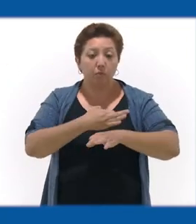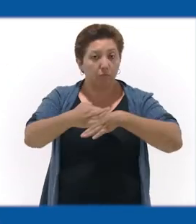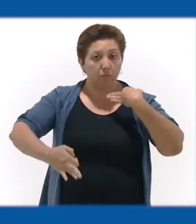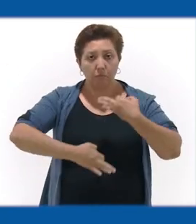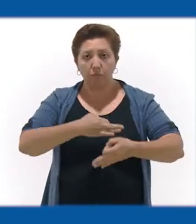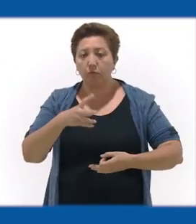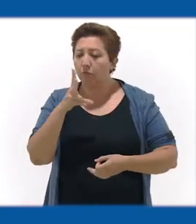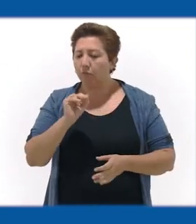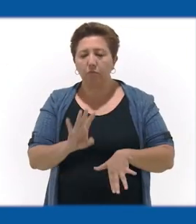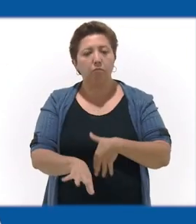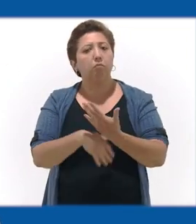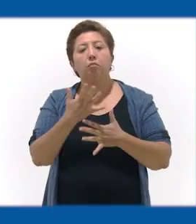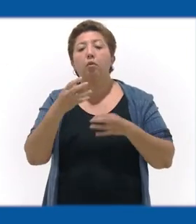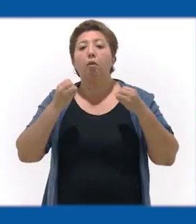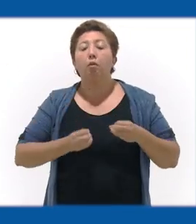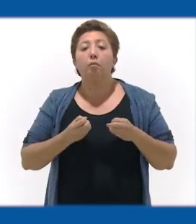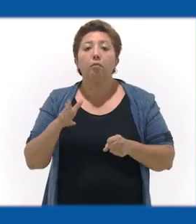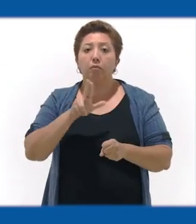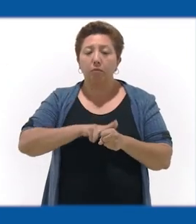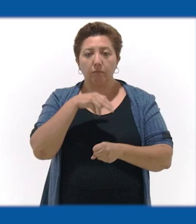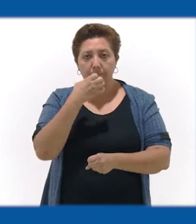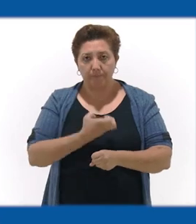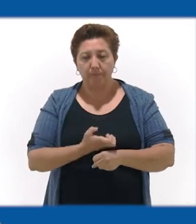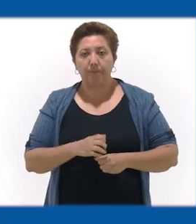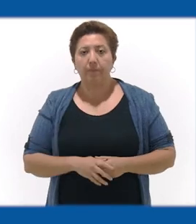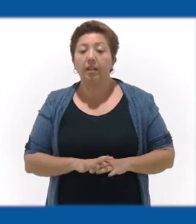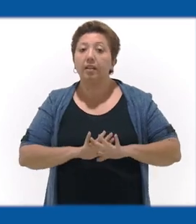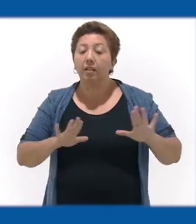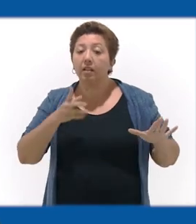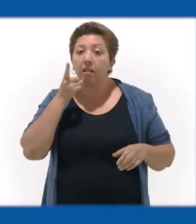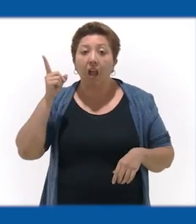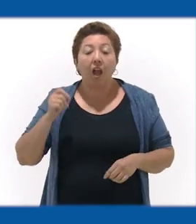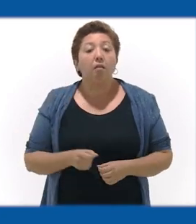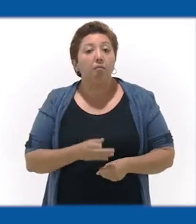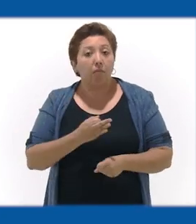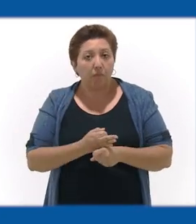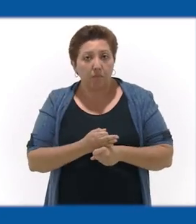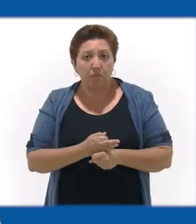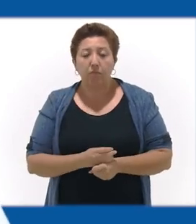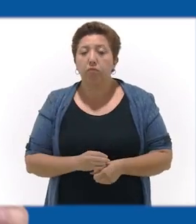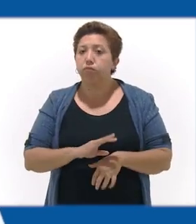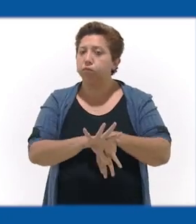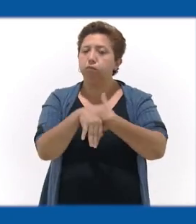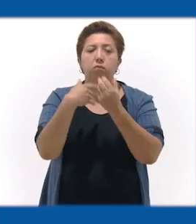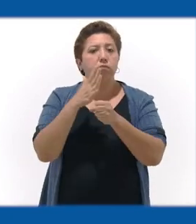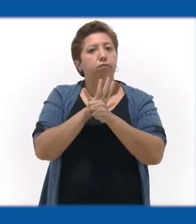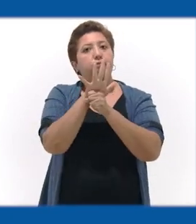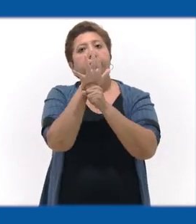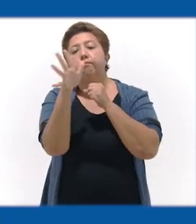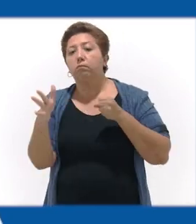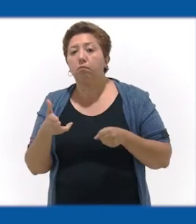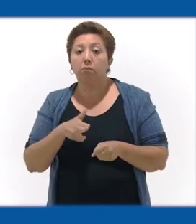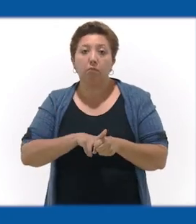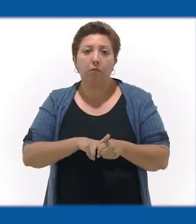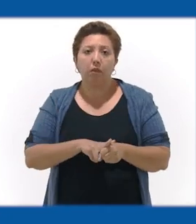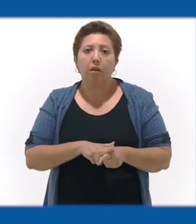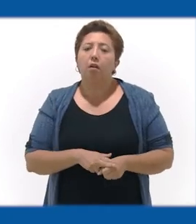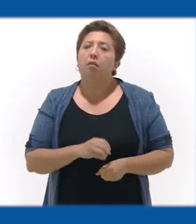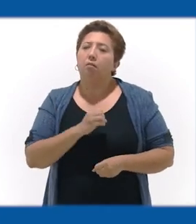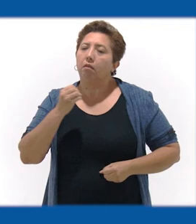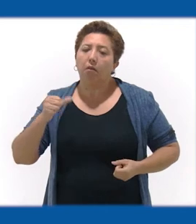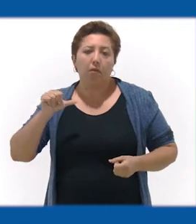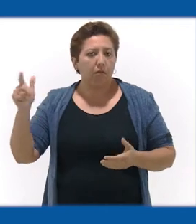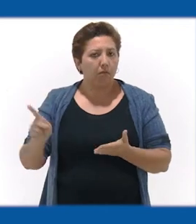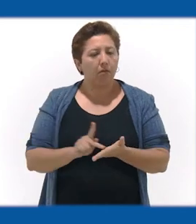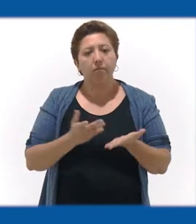hospitalaria del Estado, ya que si en algún momento se llega a ver amenazada en su capacidad, no se obligaría a cerrar de inmediato los